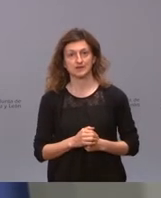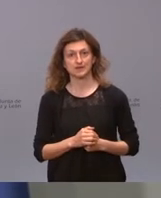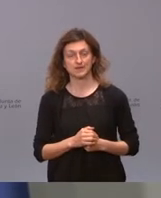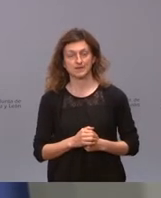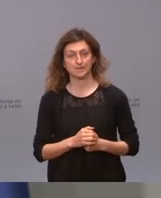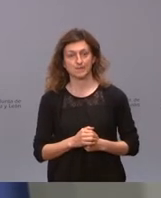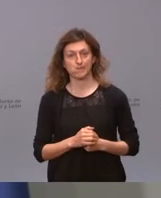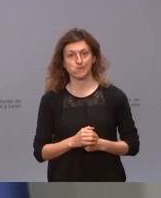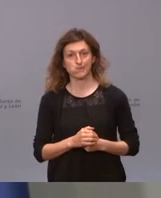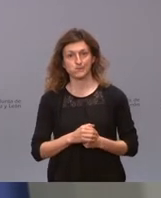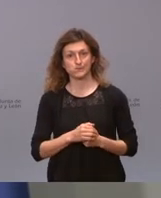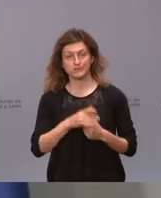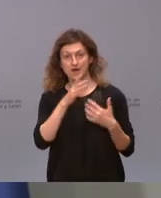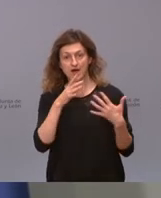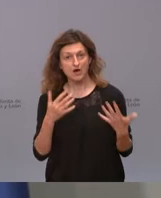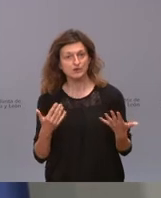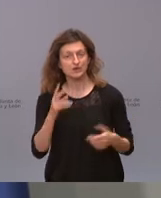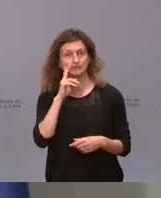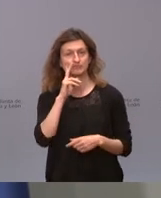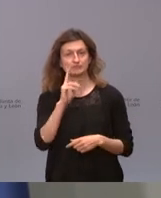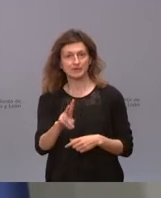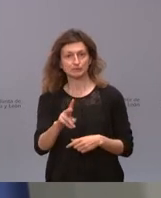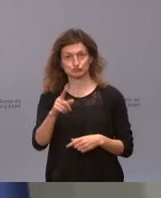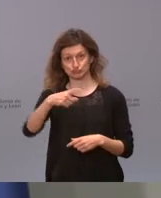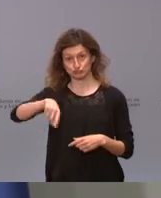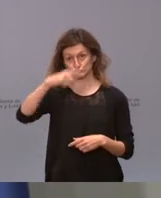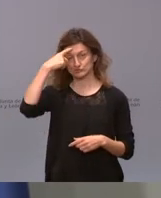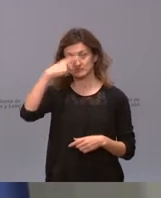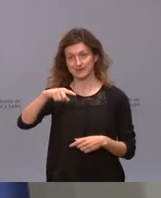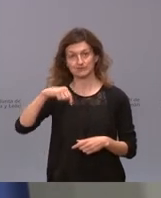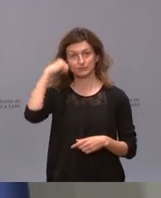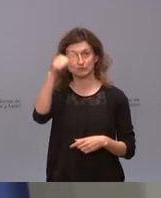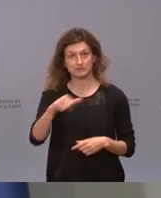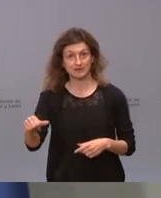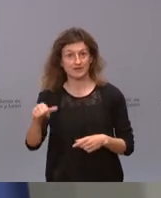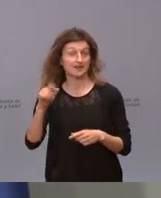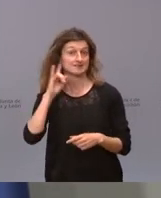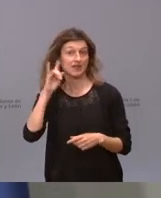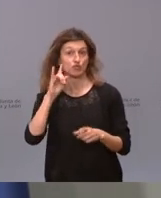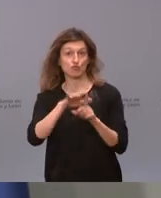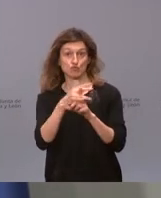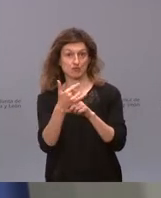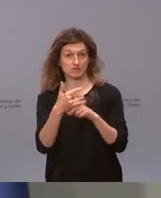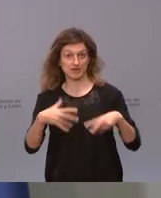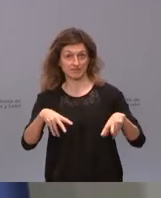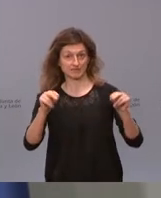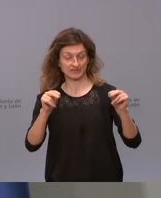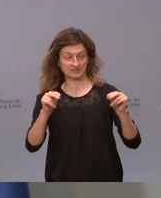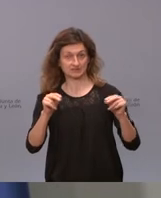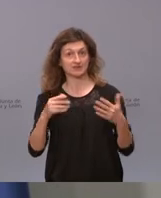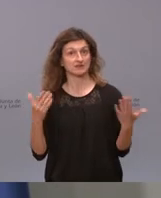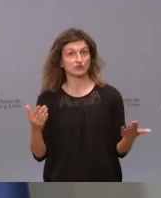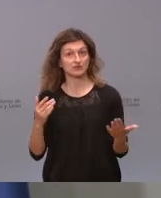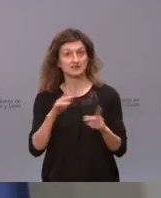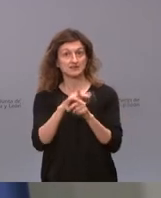en la que decae, como todos ustedes saben, ya la semana que viene el estado de alarma. El hecho de que se suspenda